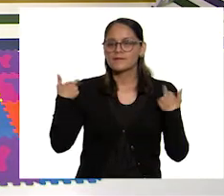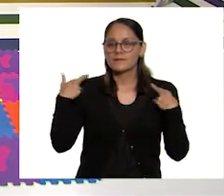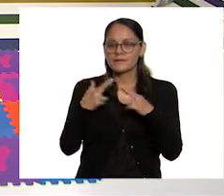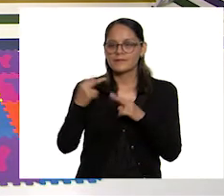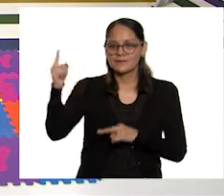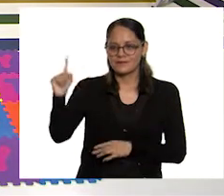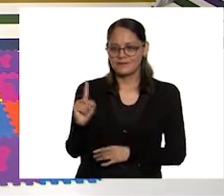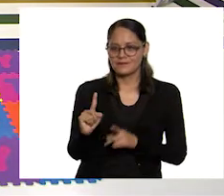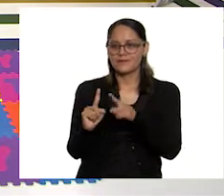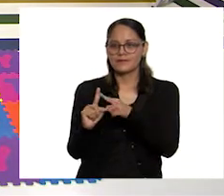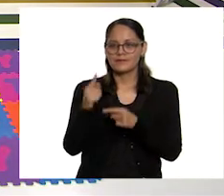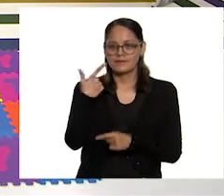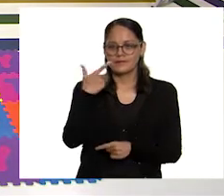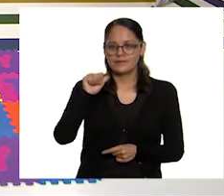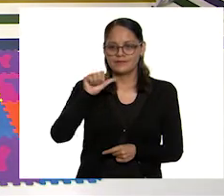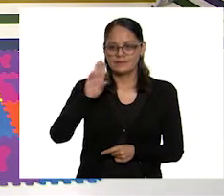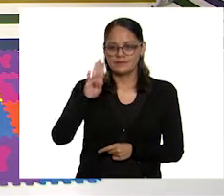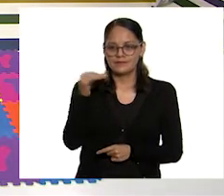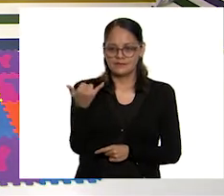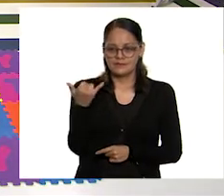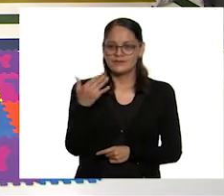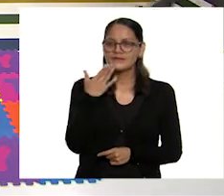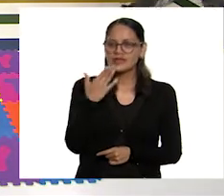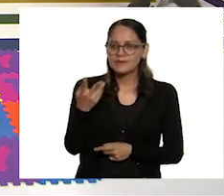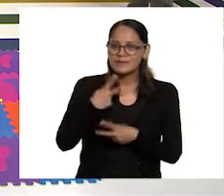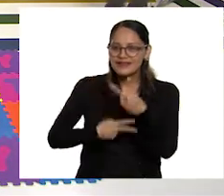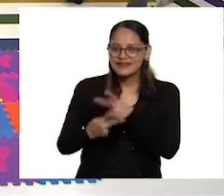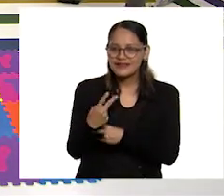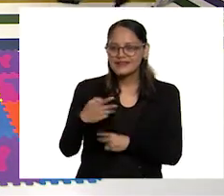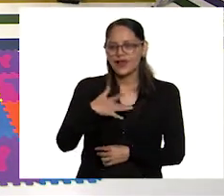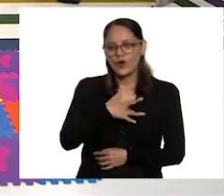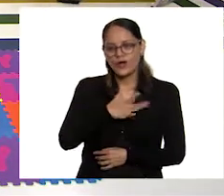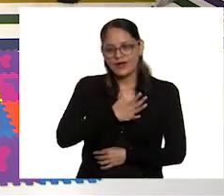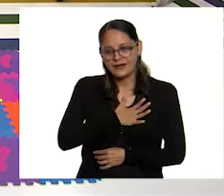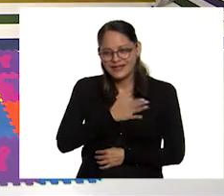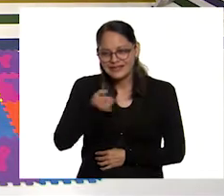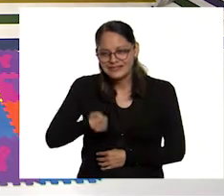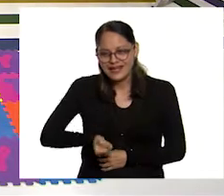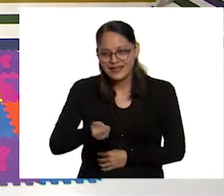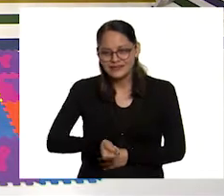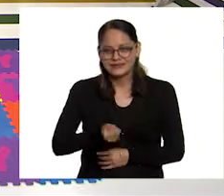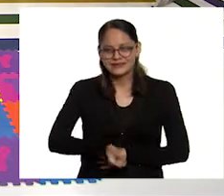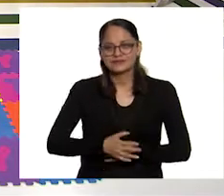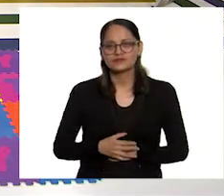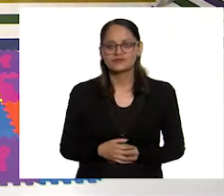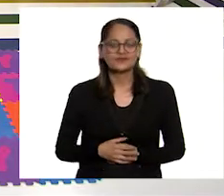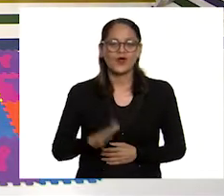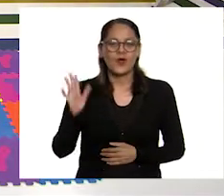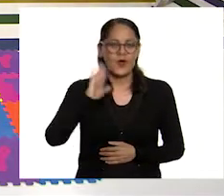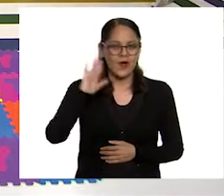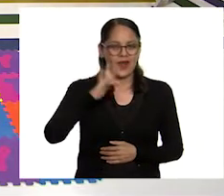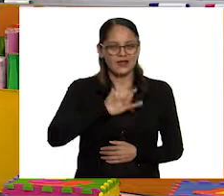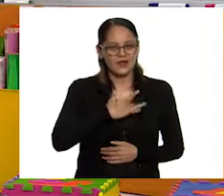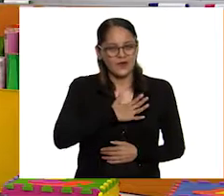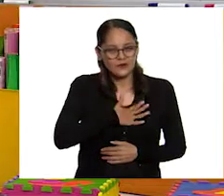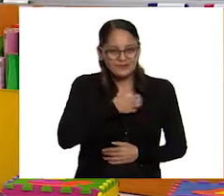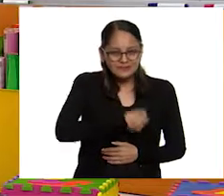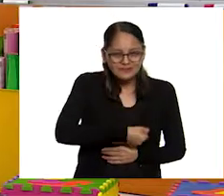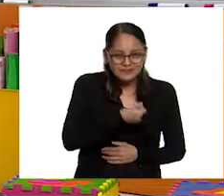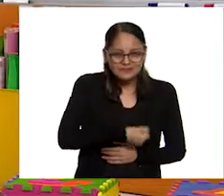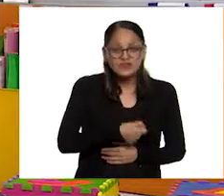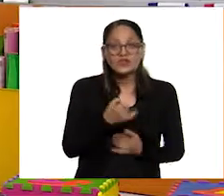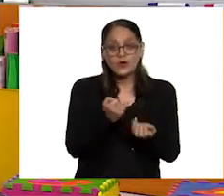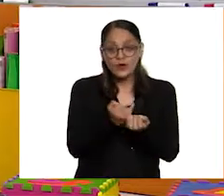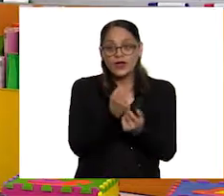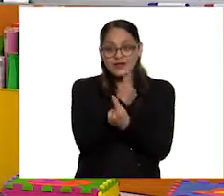maestra Gaby, que ya está por aquí. Maestra, bienvenida. Te saludamos con el corazón. Hola, Oscar. Te saludo de corazón. Saludo